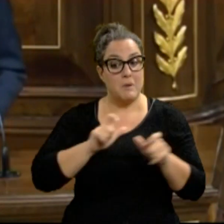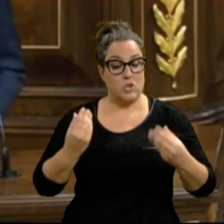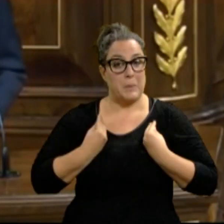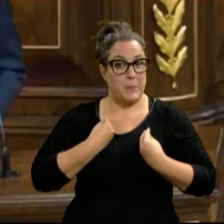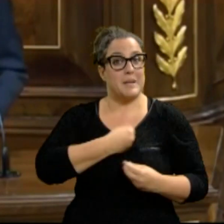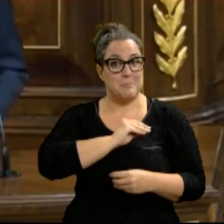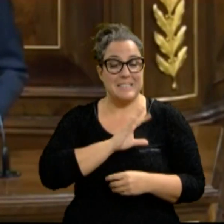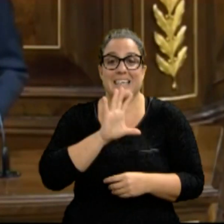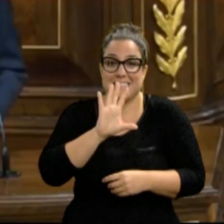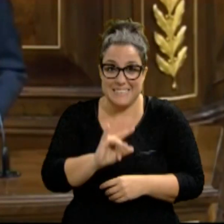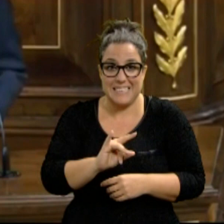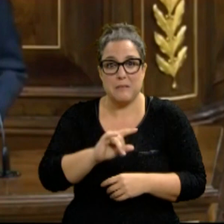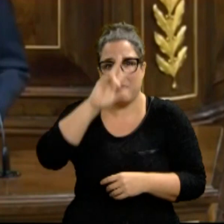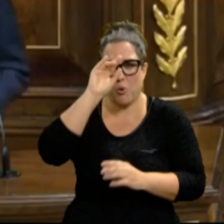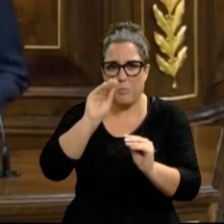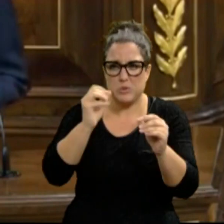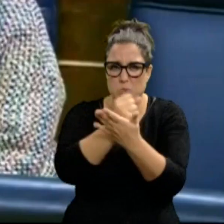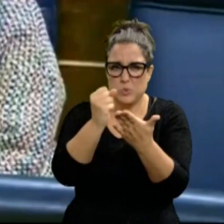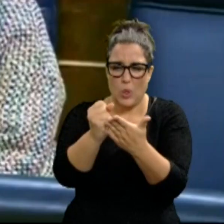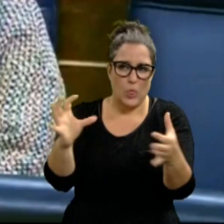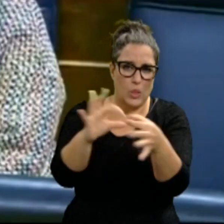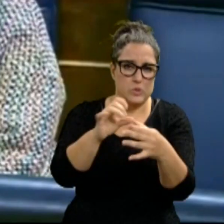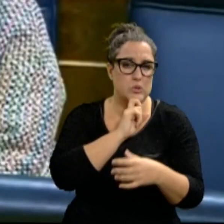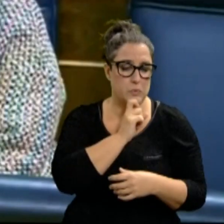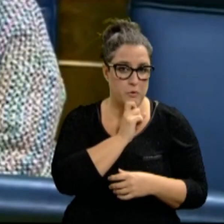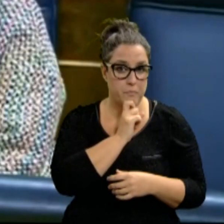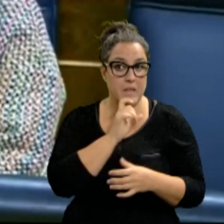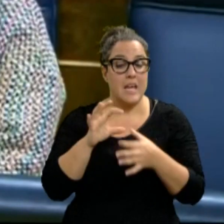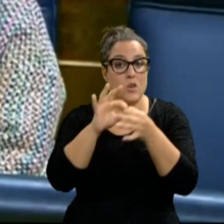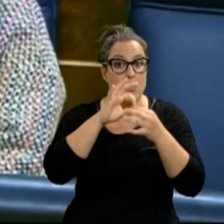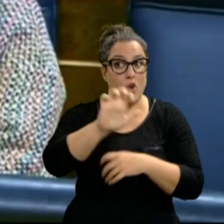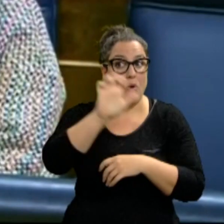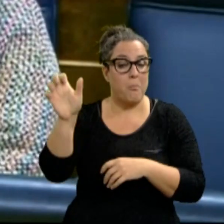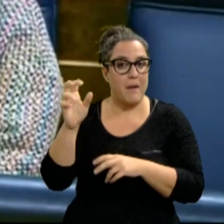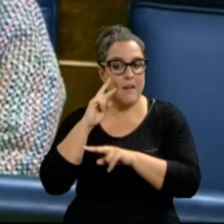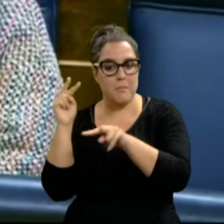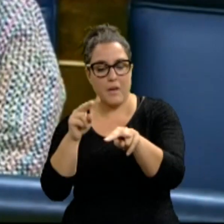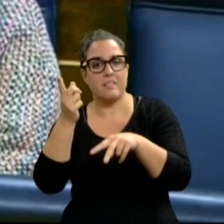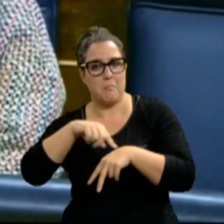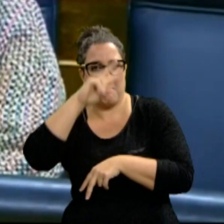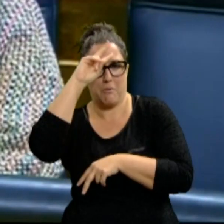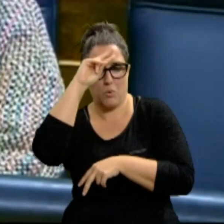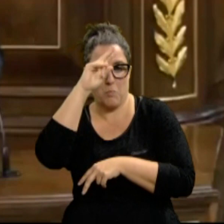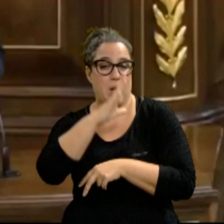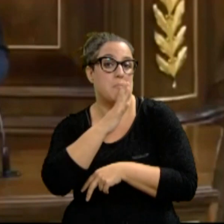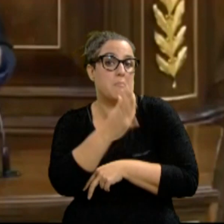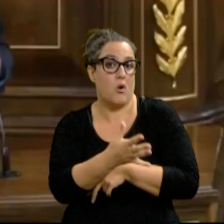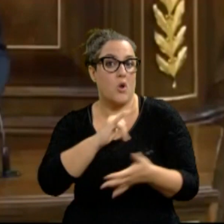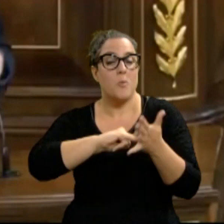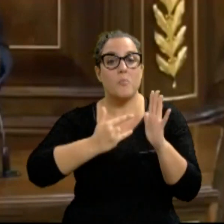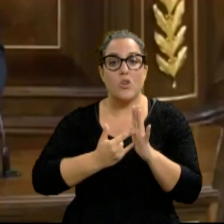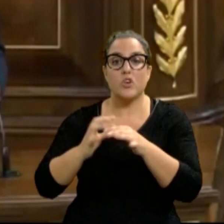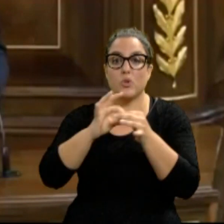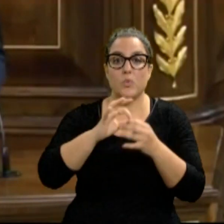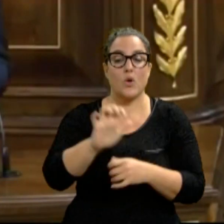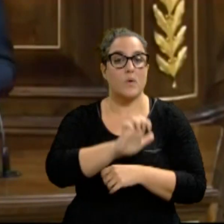nos preocupa mucho sus socios. Y al conjunto de la Unión Europea también le preocupa mucho, porque el proyecto de la Unión